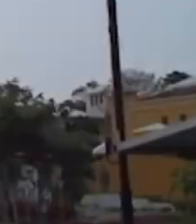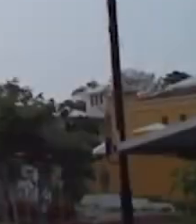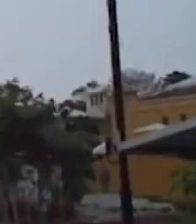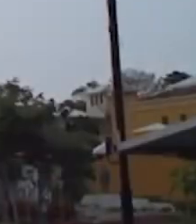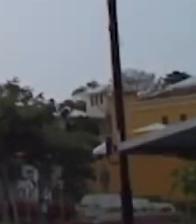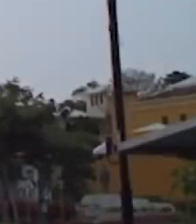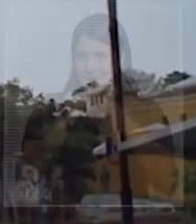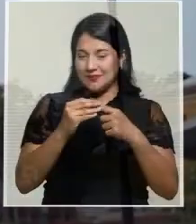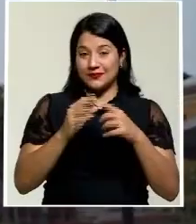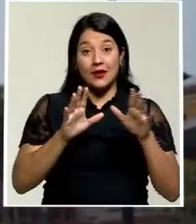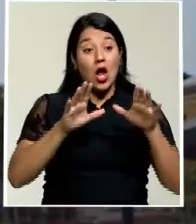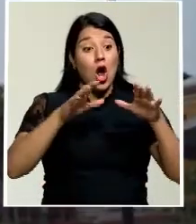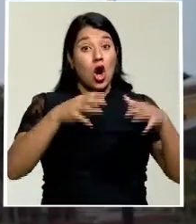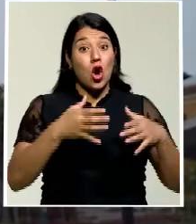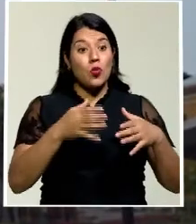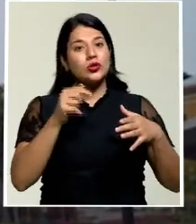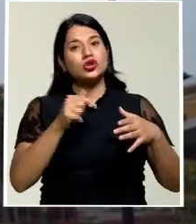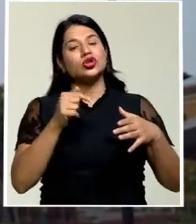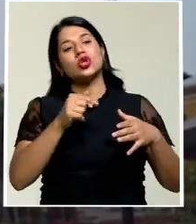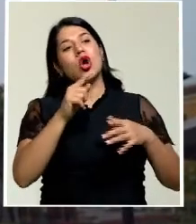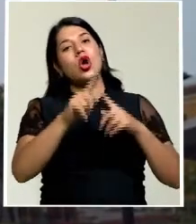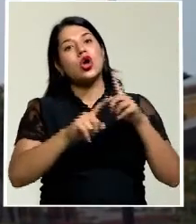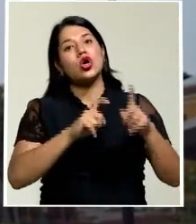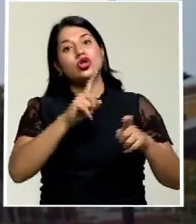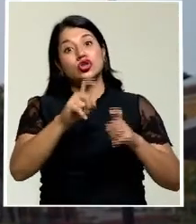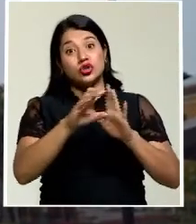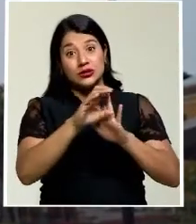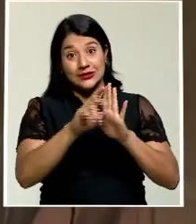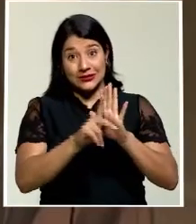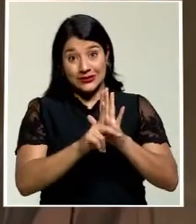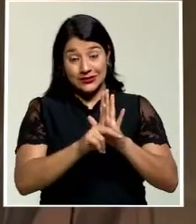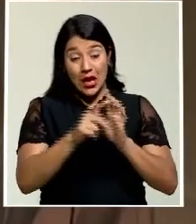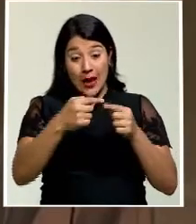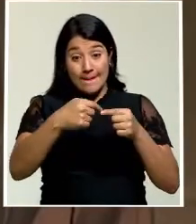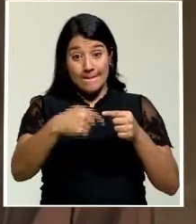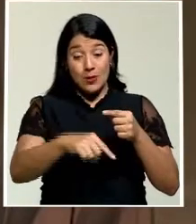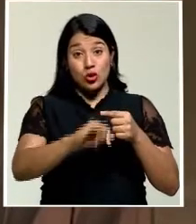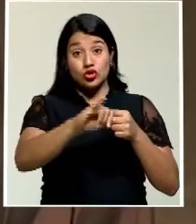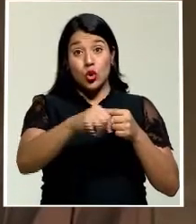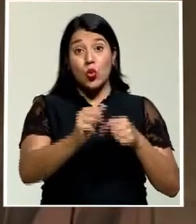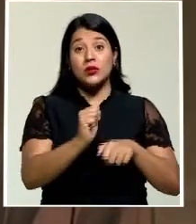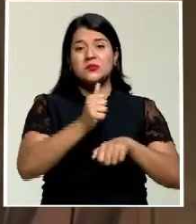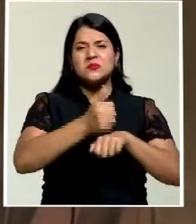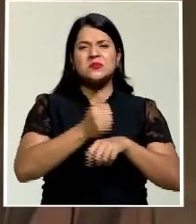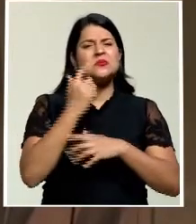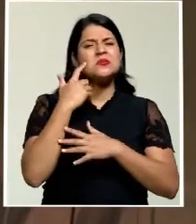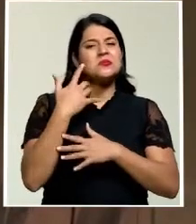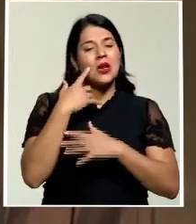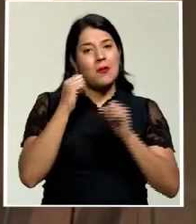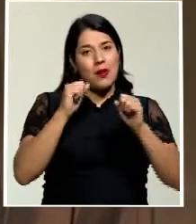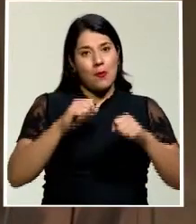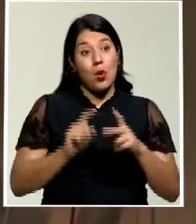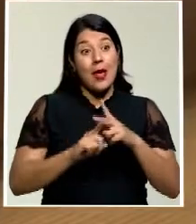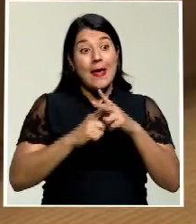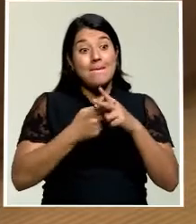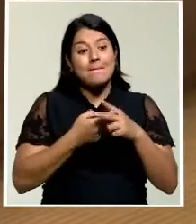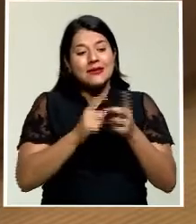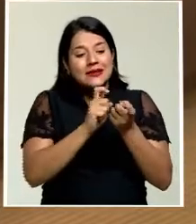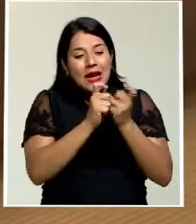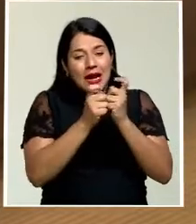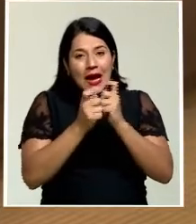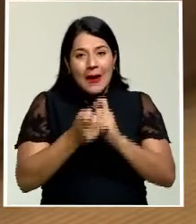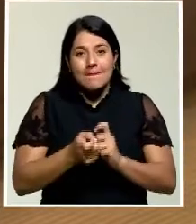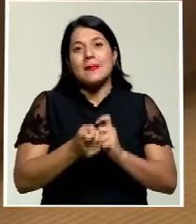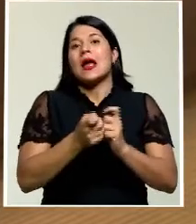La Comisión de Consultas de Constitucionalidad fue convocada para este próximo jueves con la finalidad de empezar a corregir el texto de